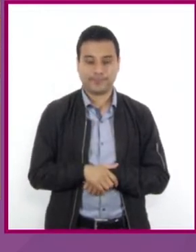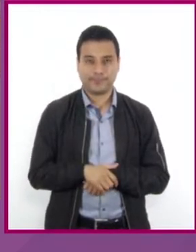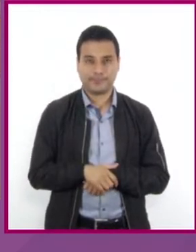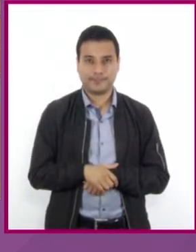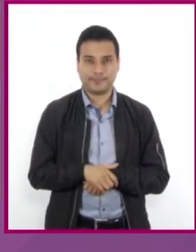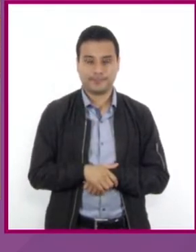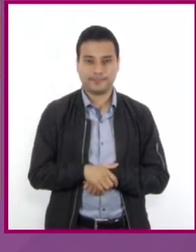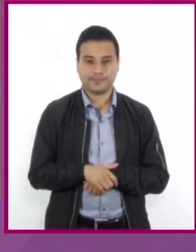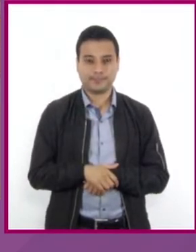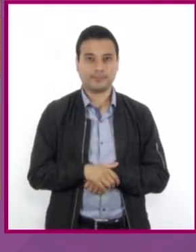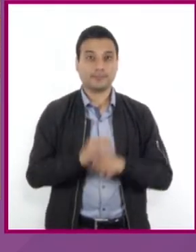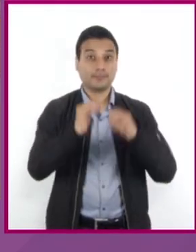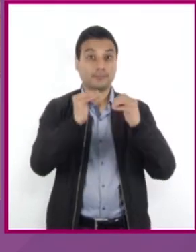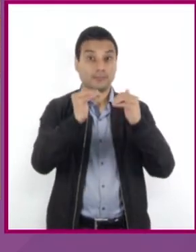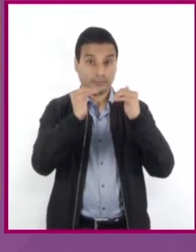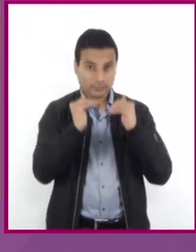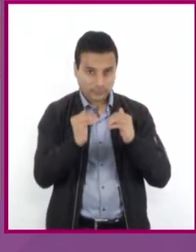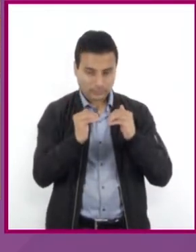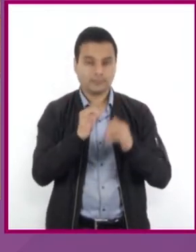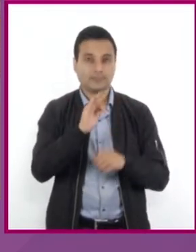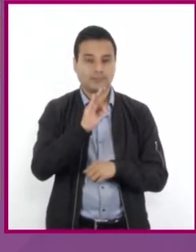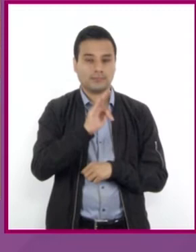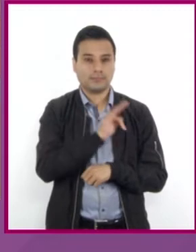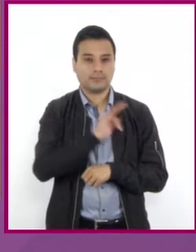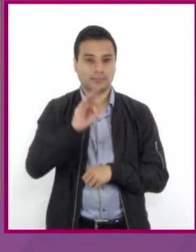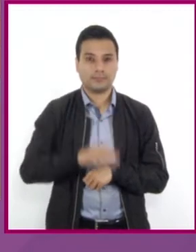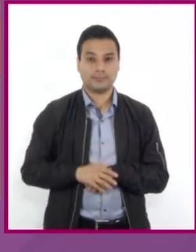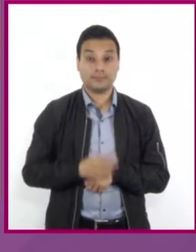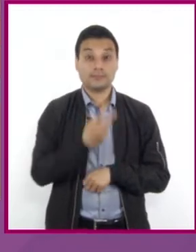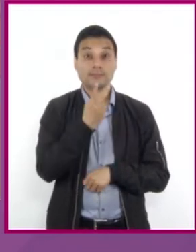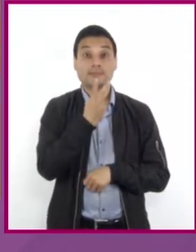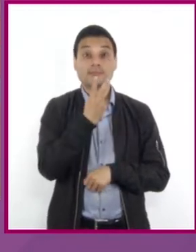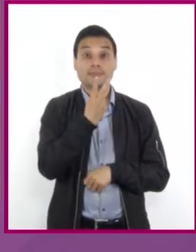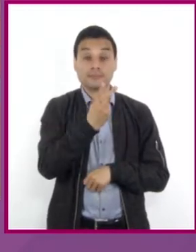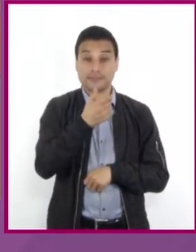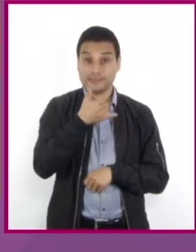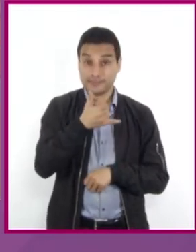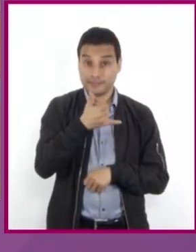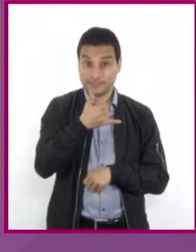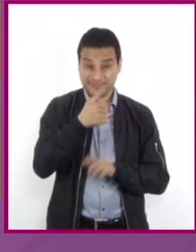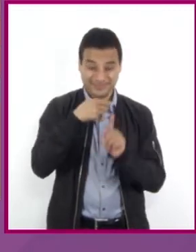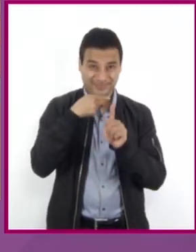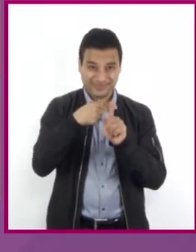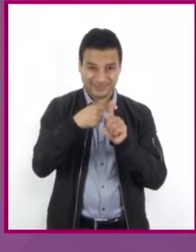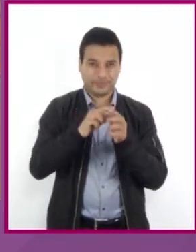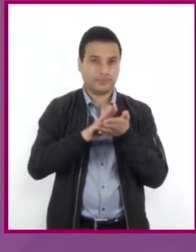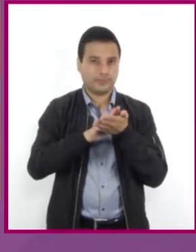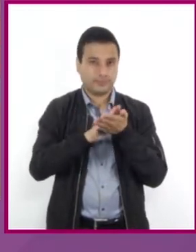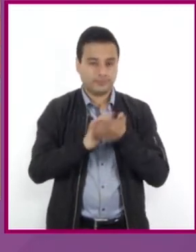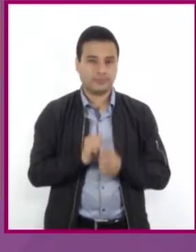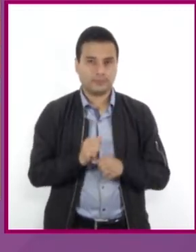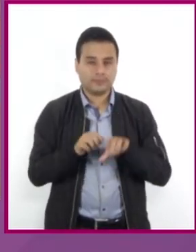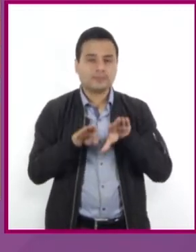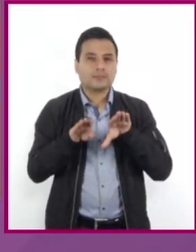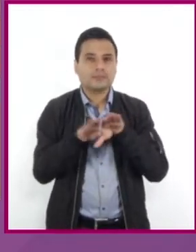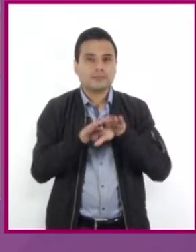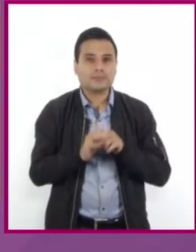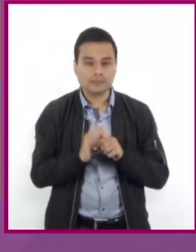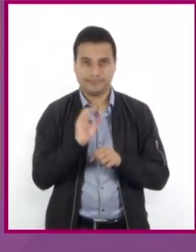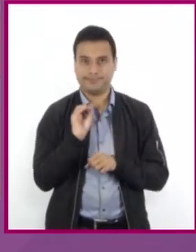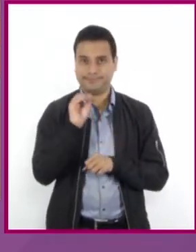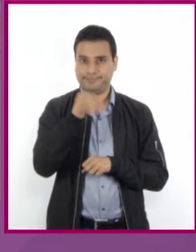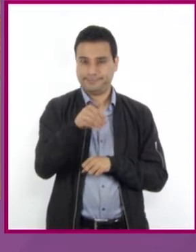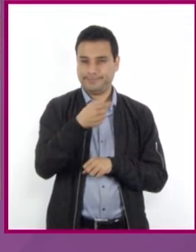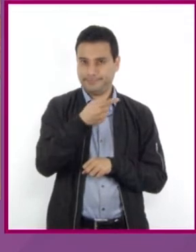Ahora, podemos cancelar 2y positivo del segundo miembro de la igualdad, al sumar su inverso aditivo,